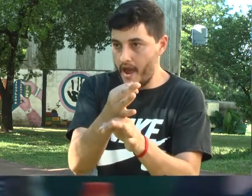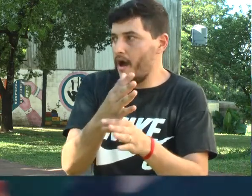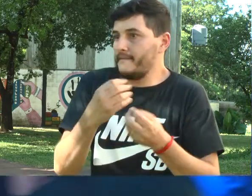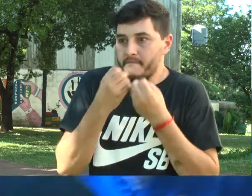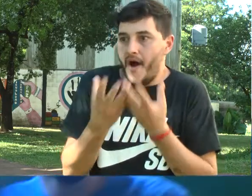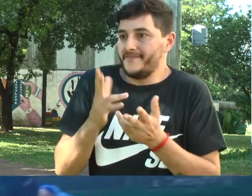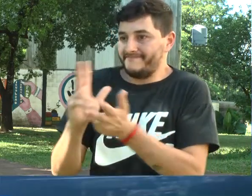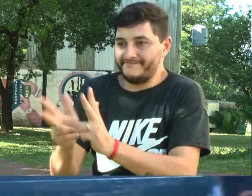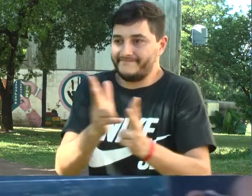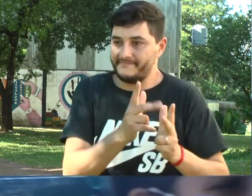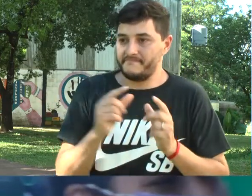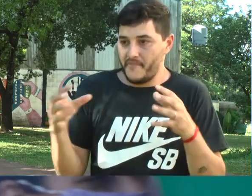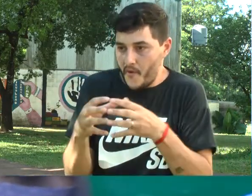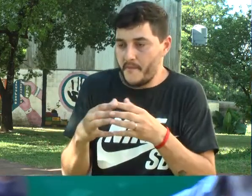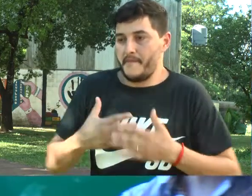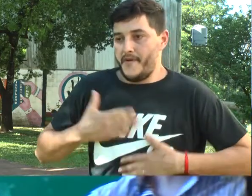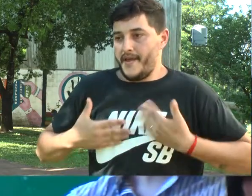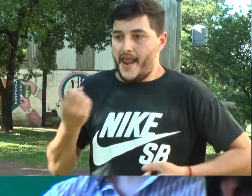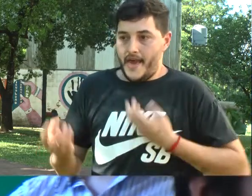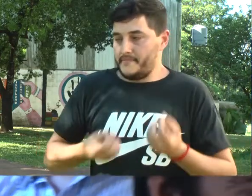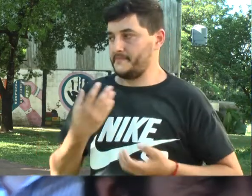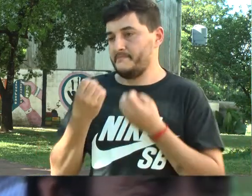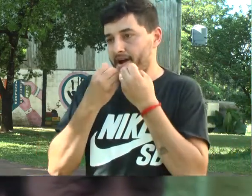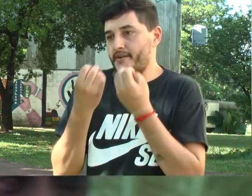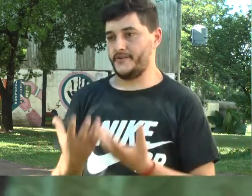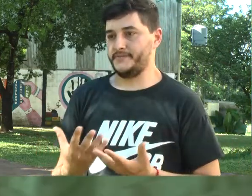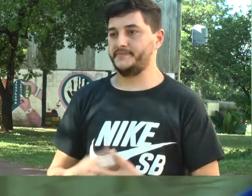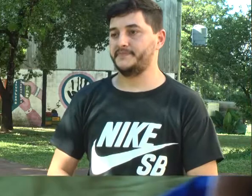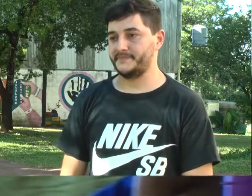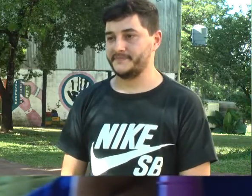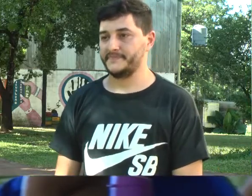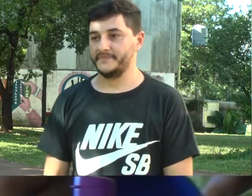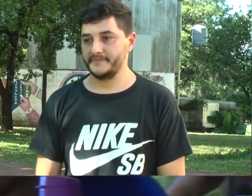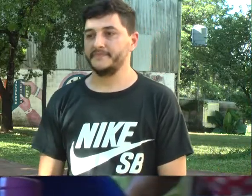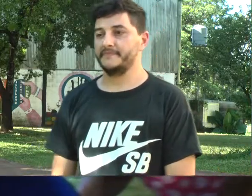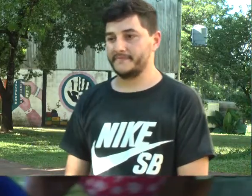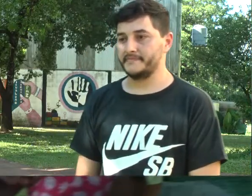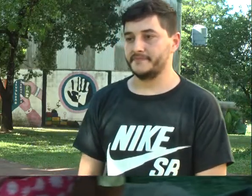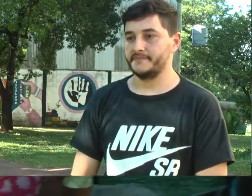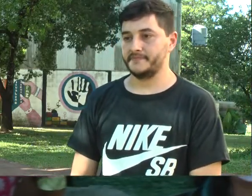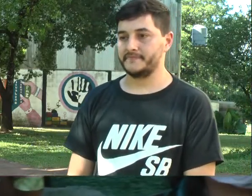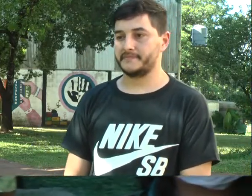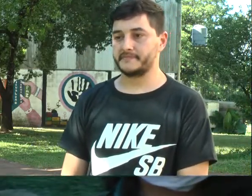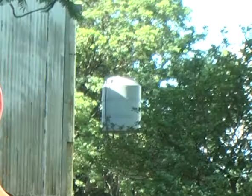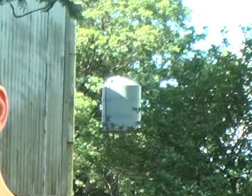conociendo y haciéndome amigo de mis compañeros. Fácilmente pude comunicarme y eso realmente me emociona mucho.